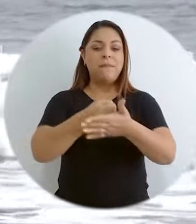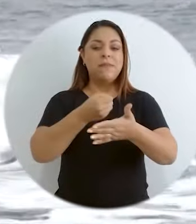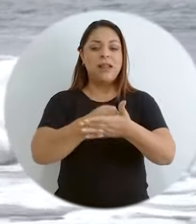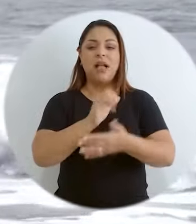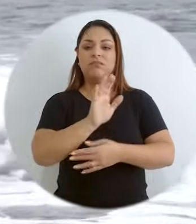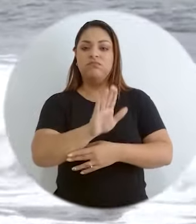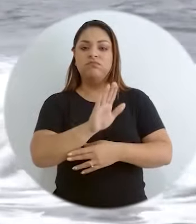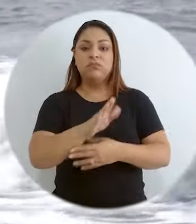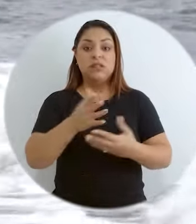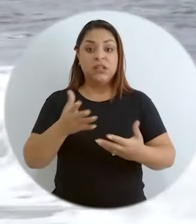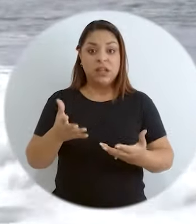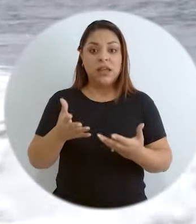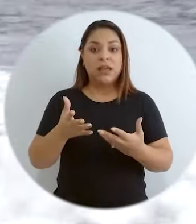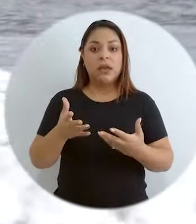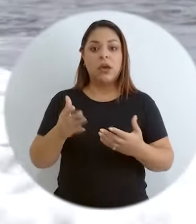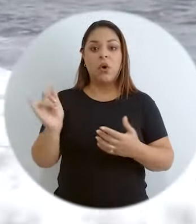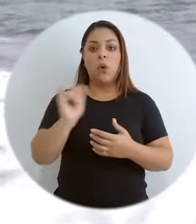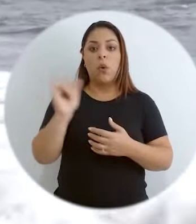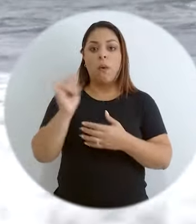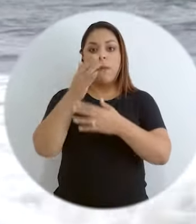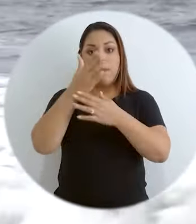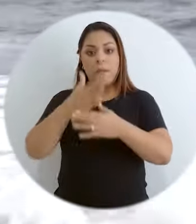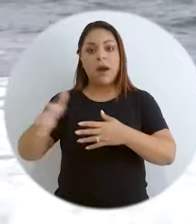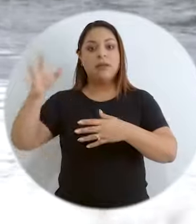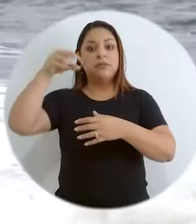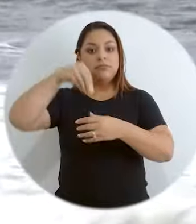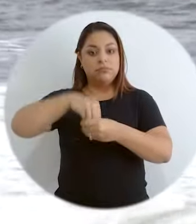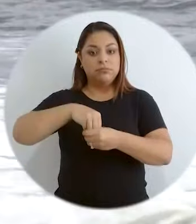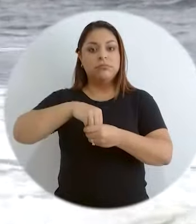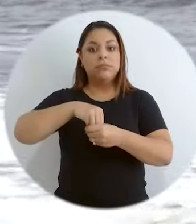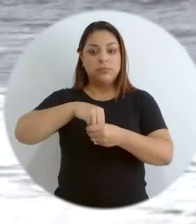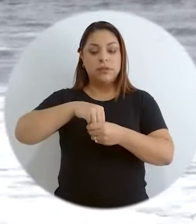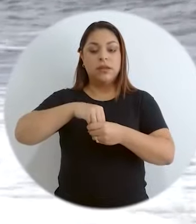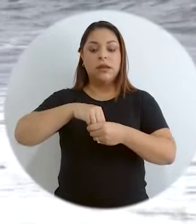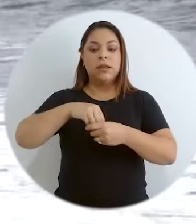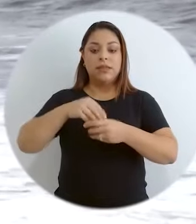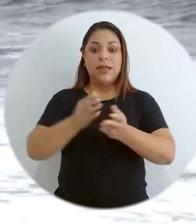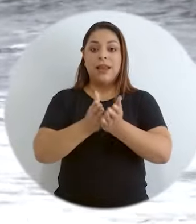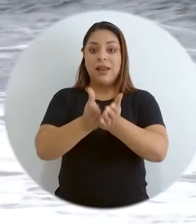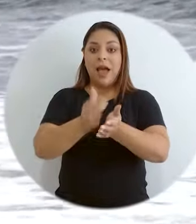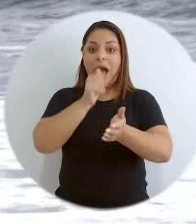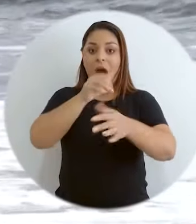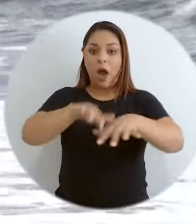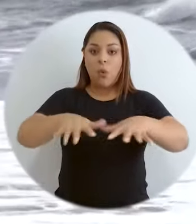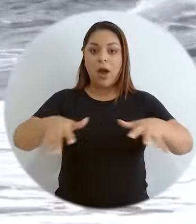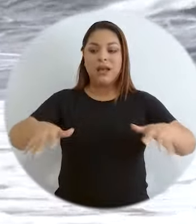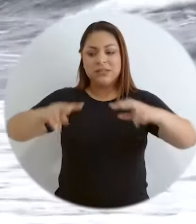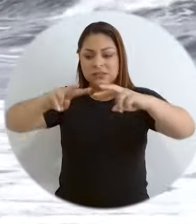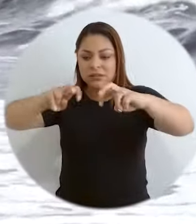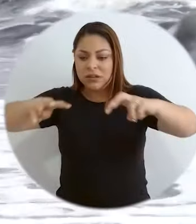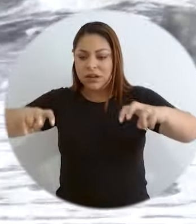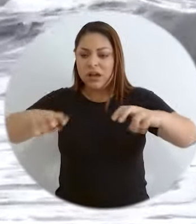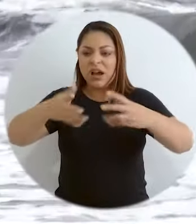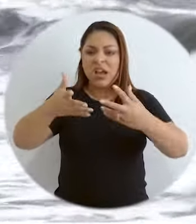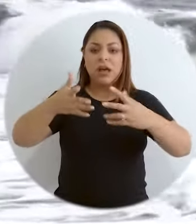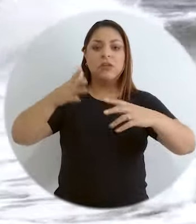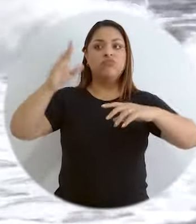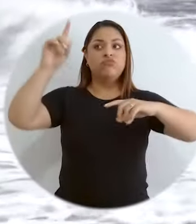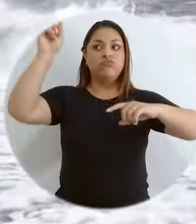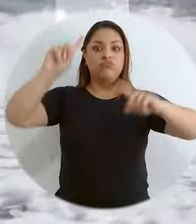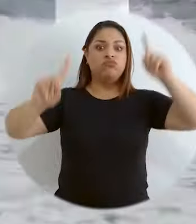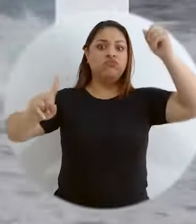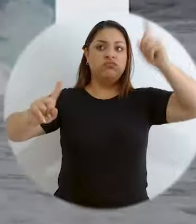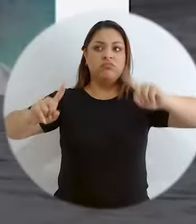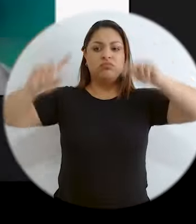el Estado debe contemplar como parte de la seguridad marítima, que es justamente la fenomenología oceánica que puede venir desde las